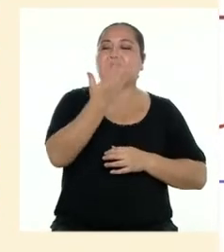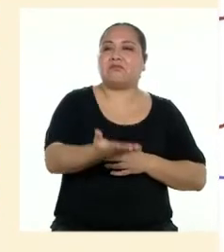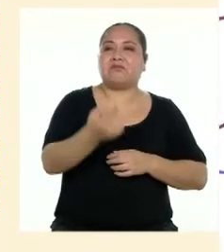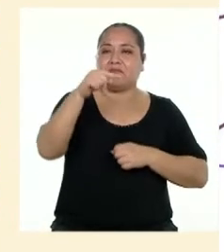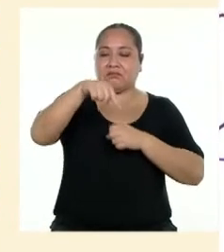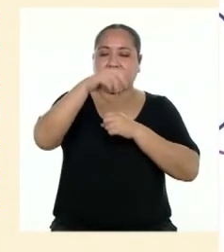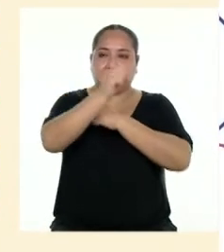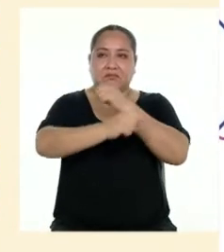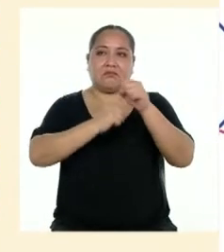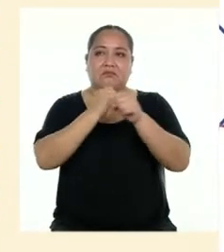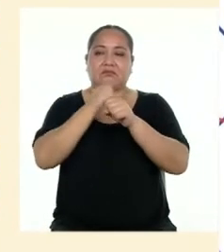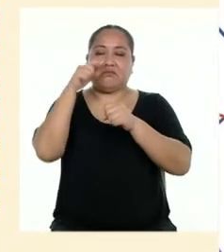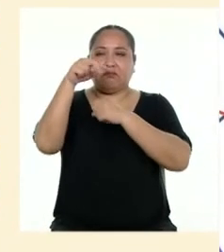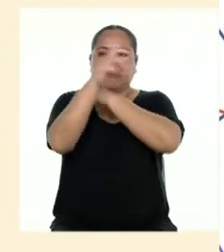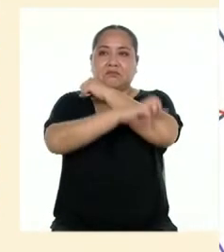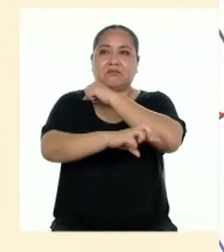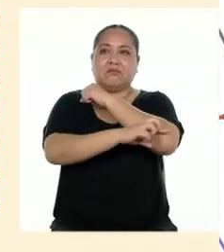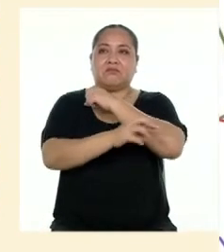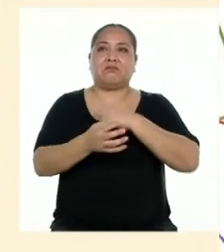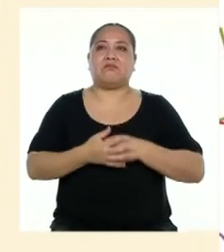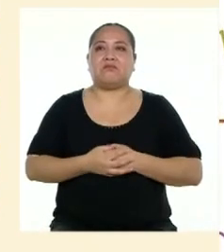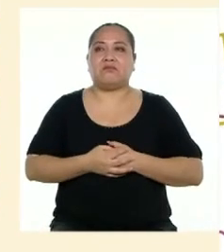durante este año en nuestro país.